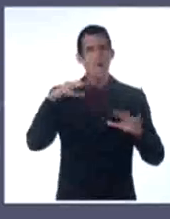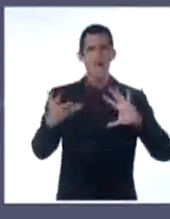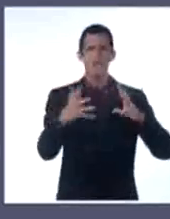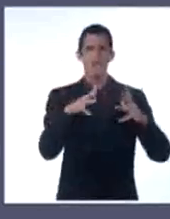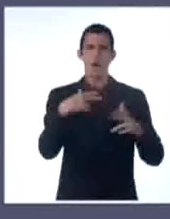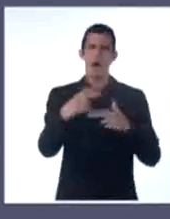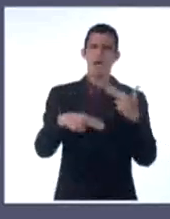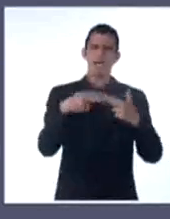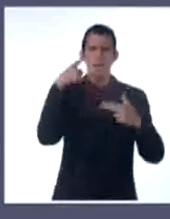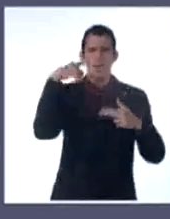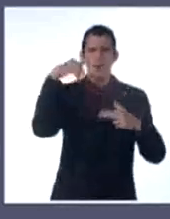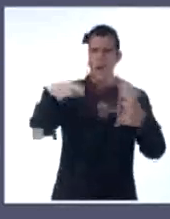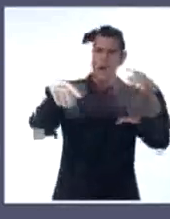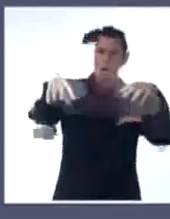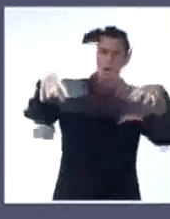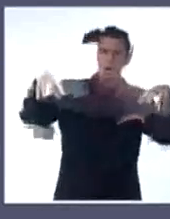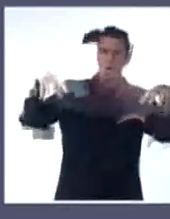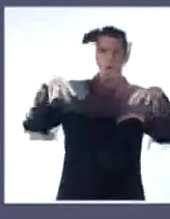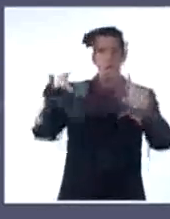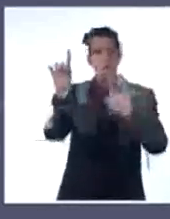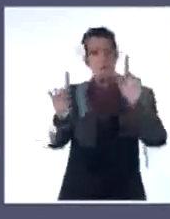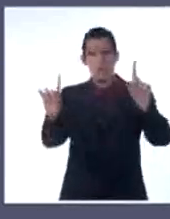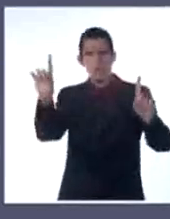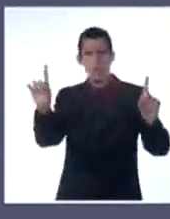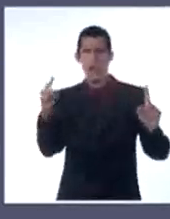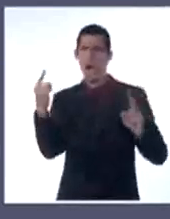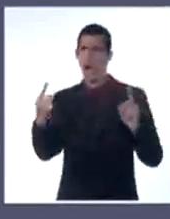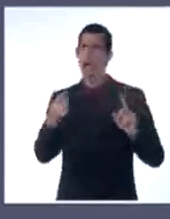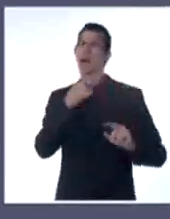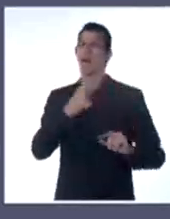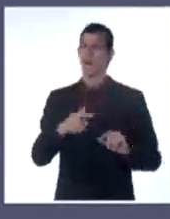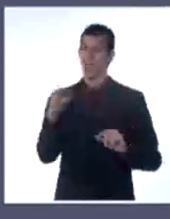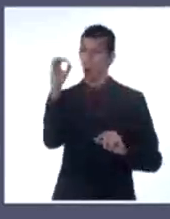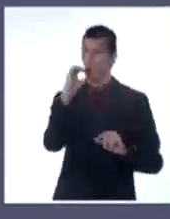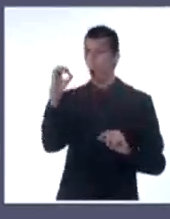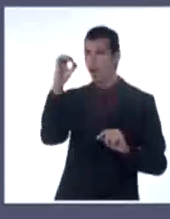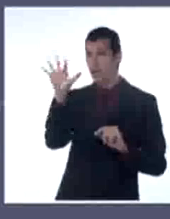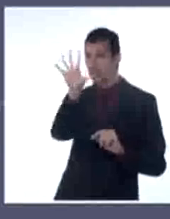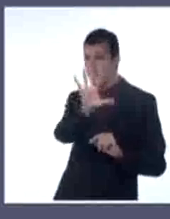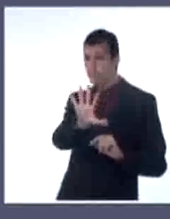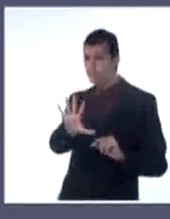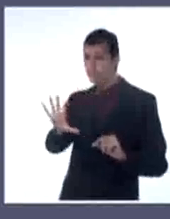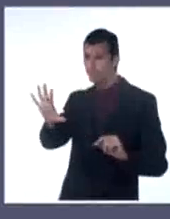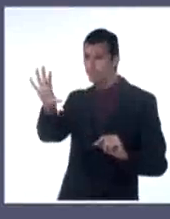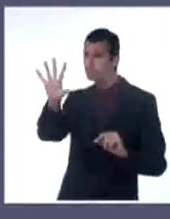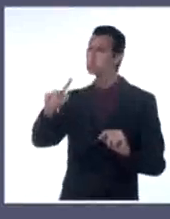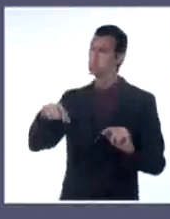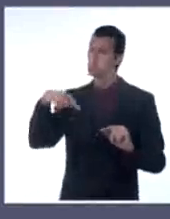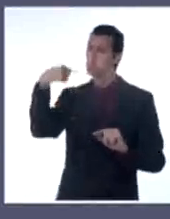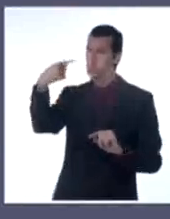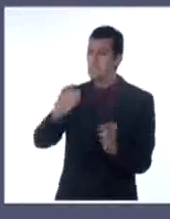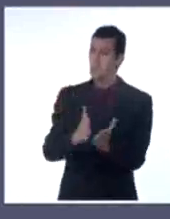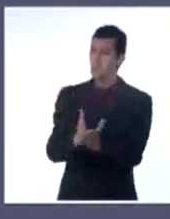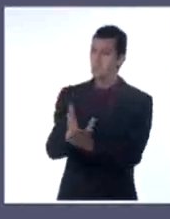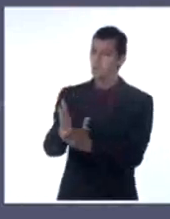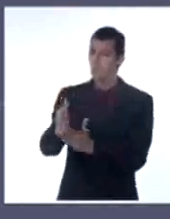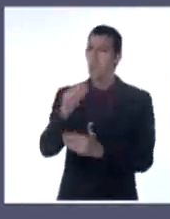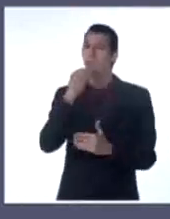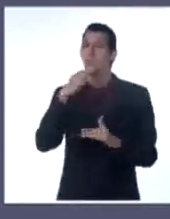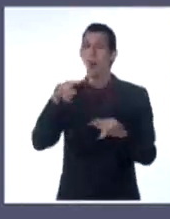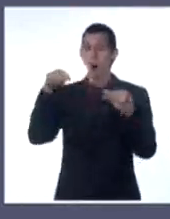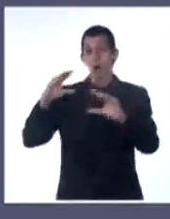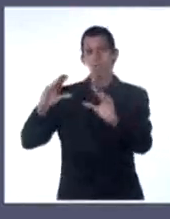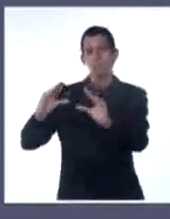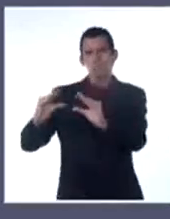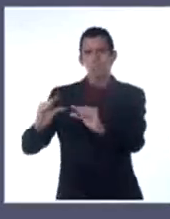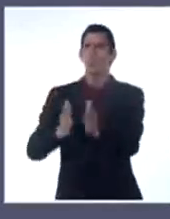hoy. Actividad de chubascos y tormentas eléctricas en el centro y en algunos puntos de la región oriental del país que continuarán, aunque de manera más aislada, durante el resto de la noche de hoy. Mientras